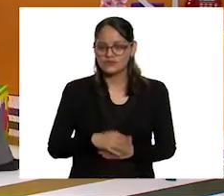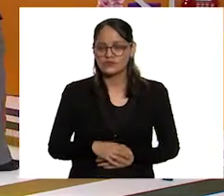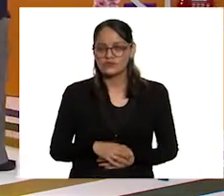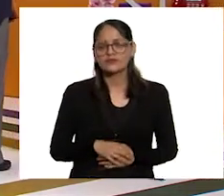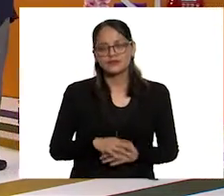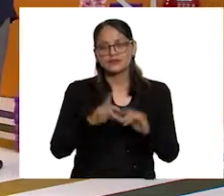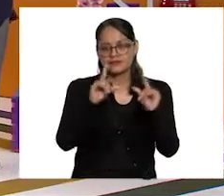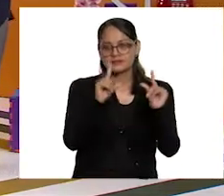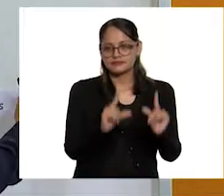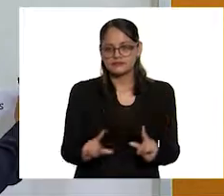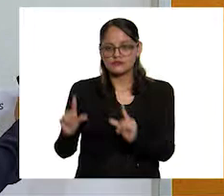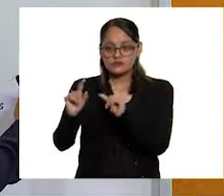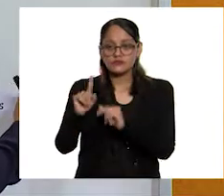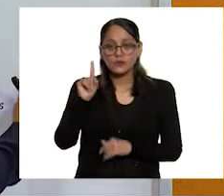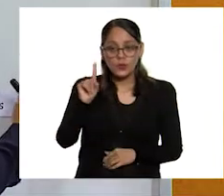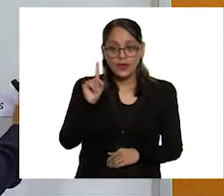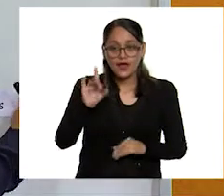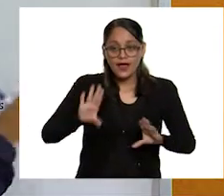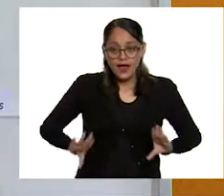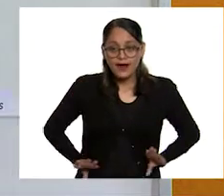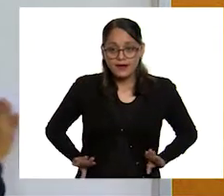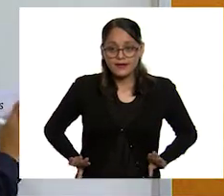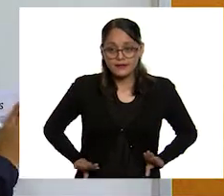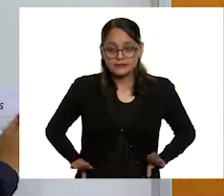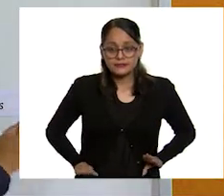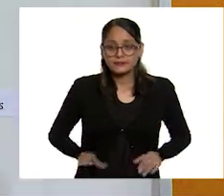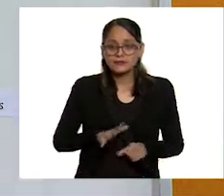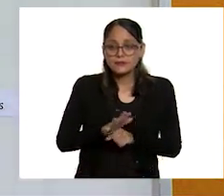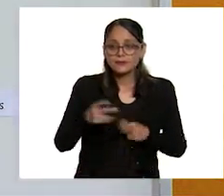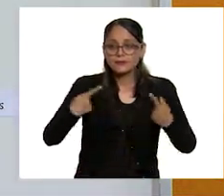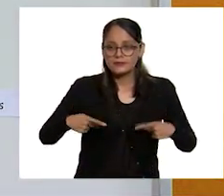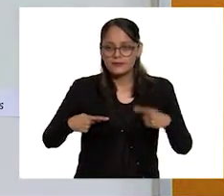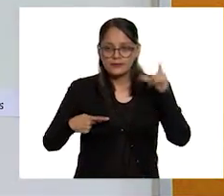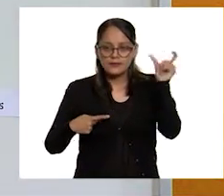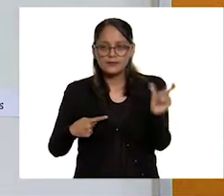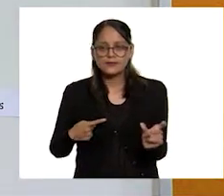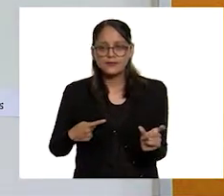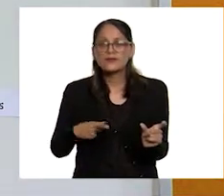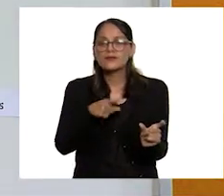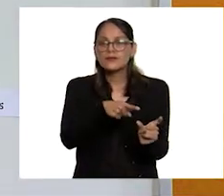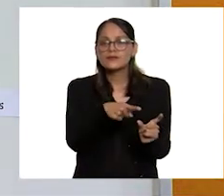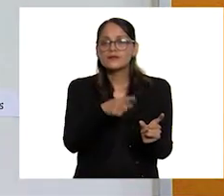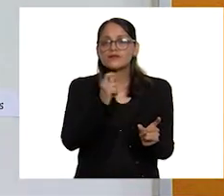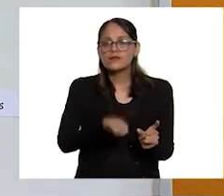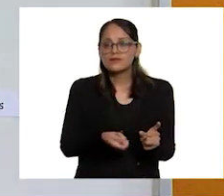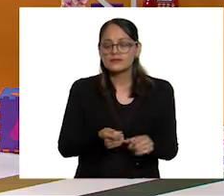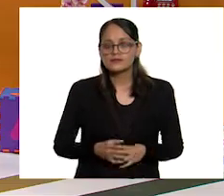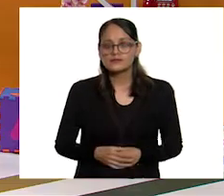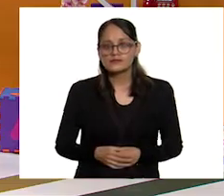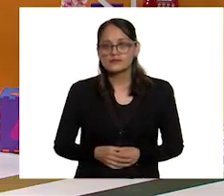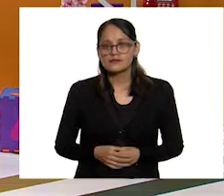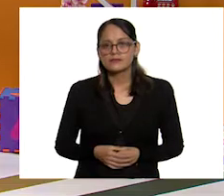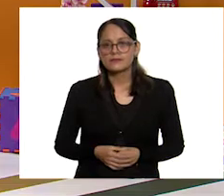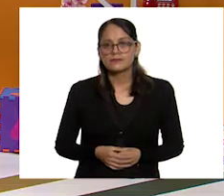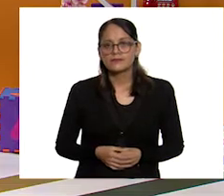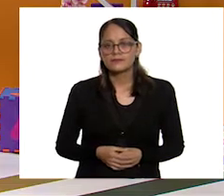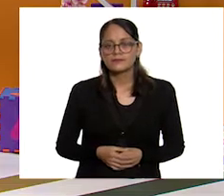Y entonces una característica de la personalidad de ellos es que son